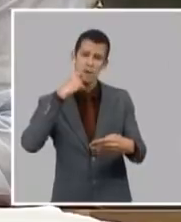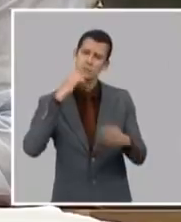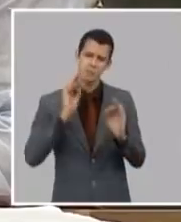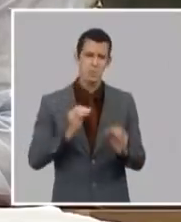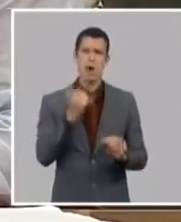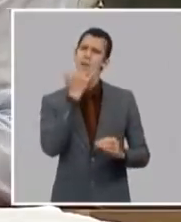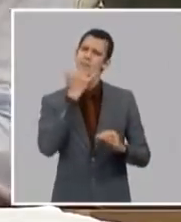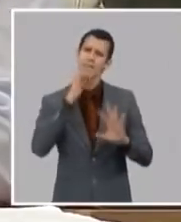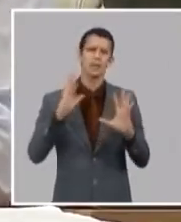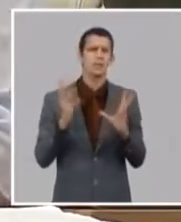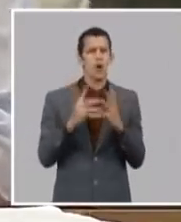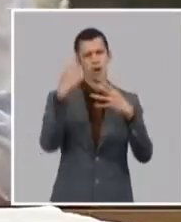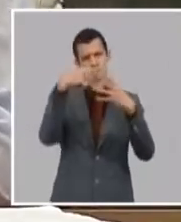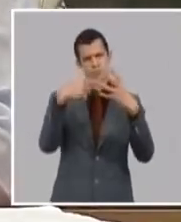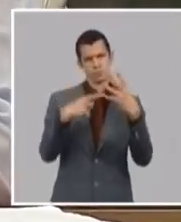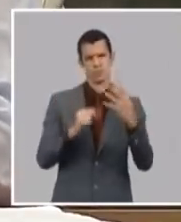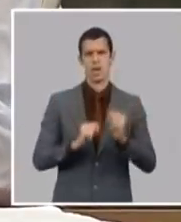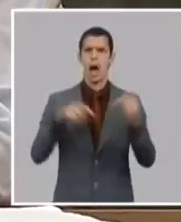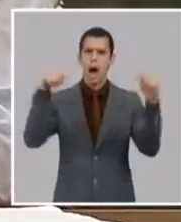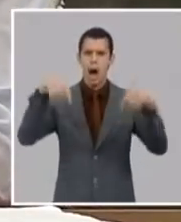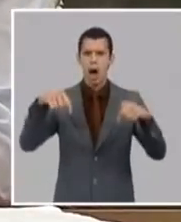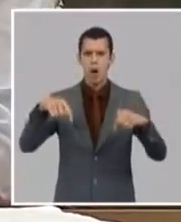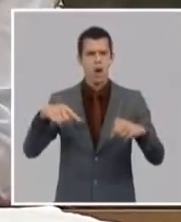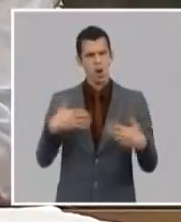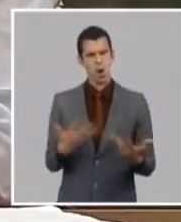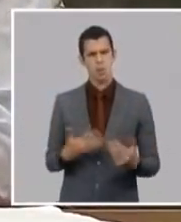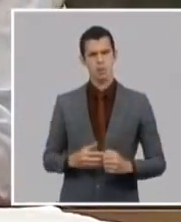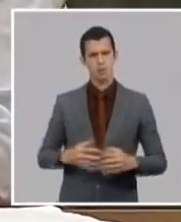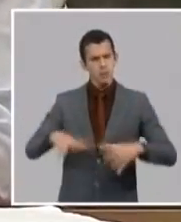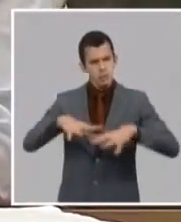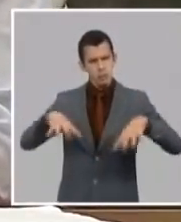hay paz en nuestras ciudades hay paz en nuestro pueblo